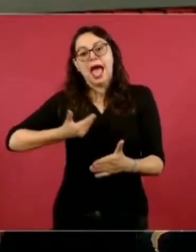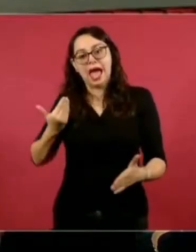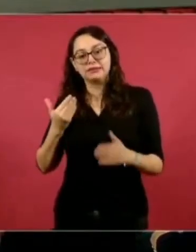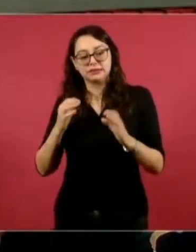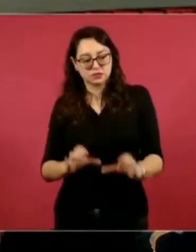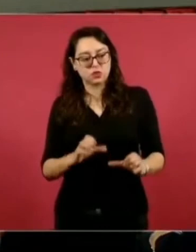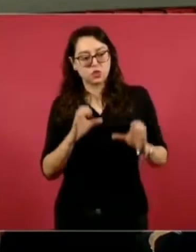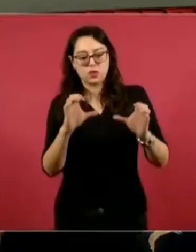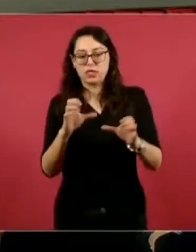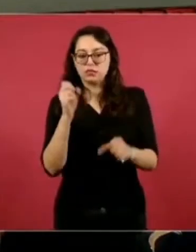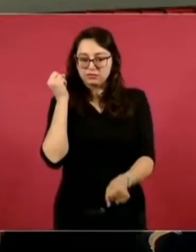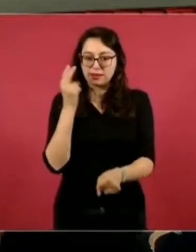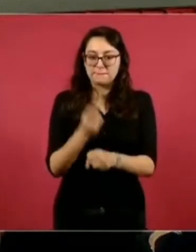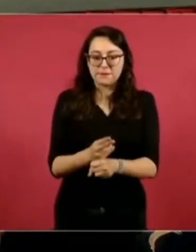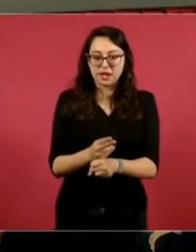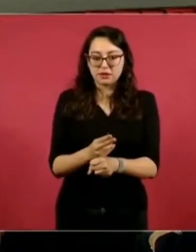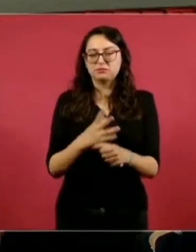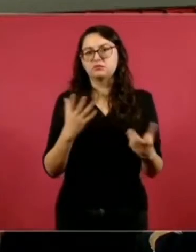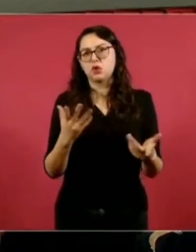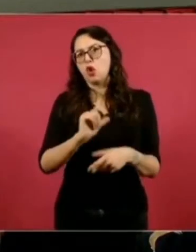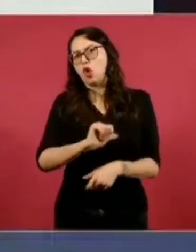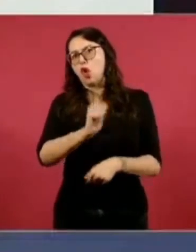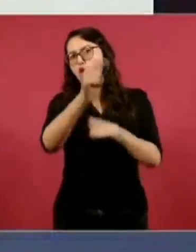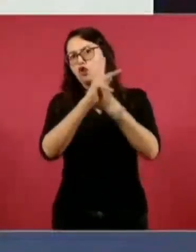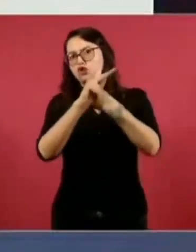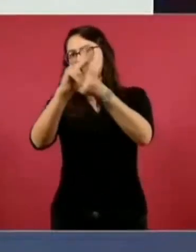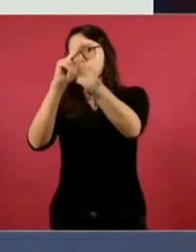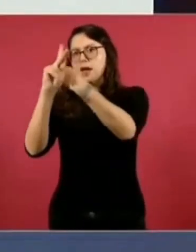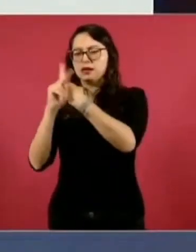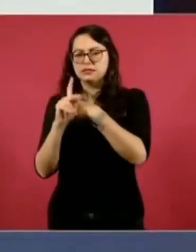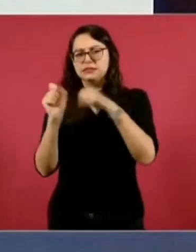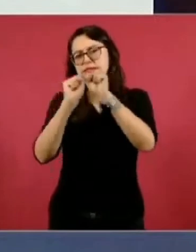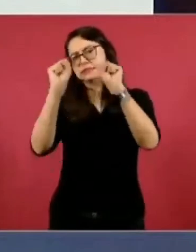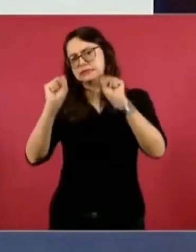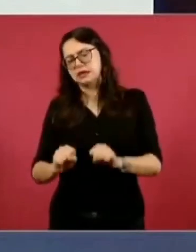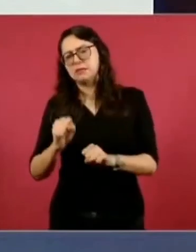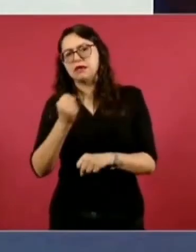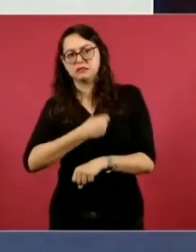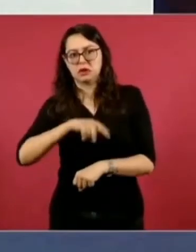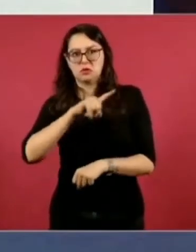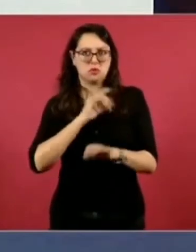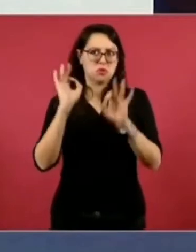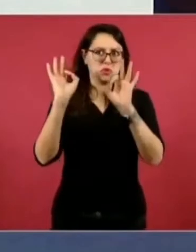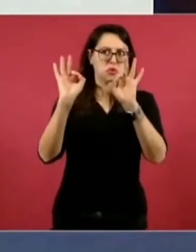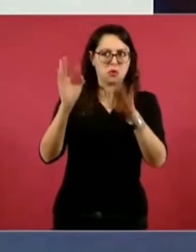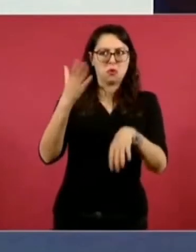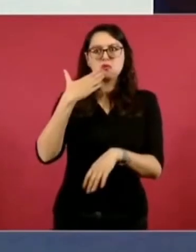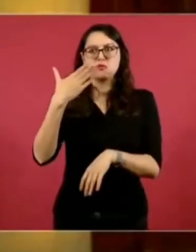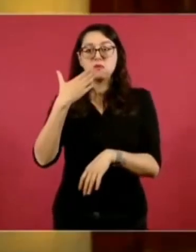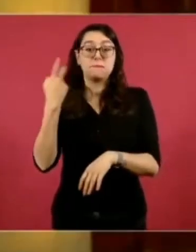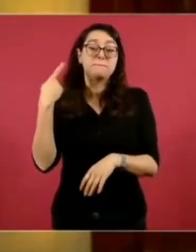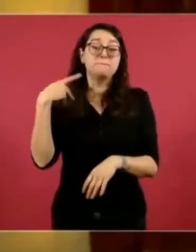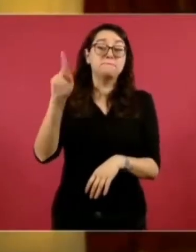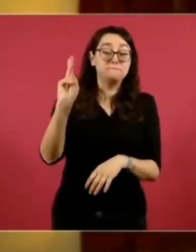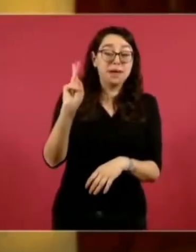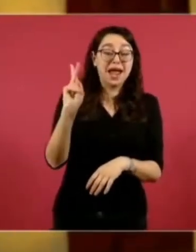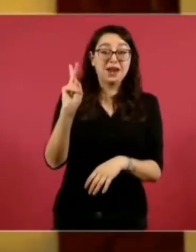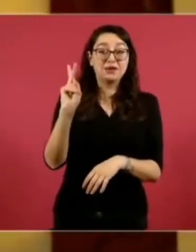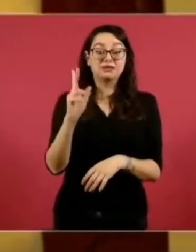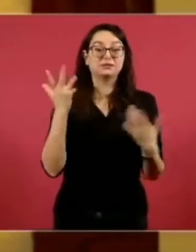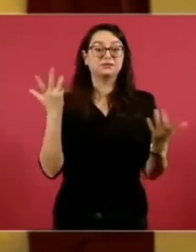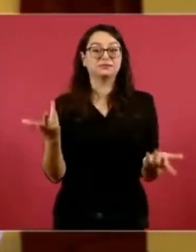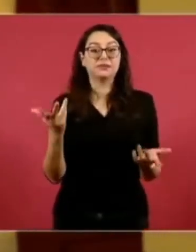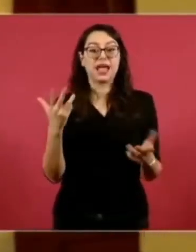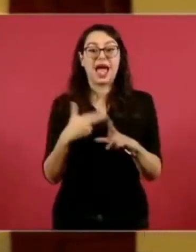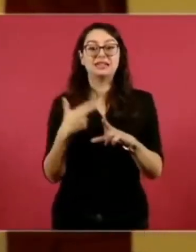atención médica privados se enfocan solamente en la enfermedad porque es más caro. Y en el caso del INSS Bienestar